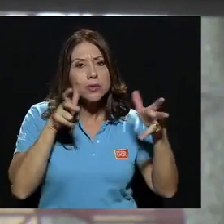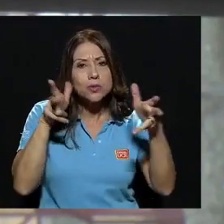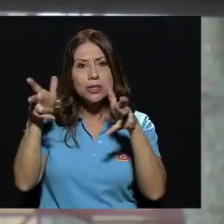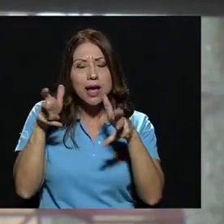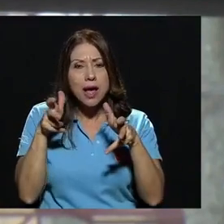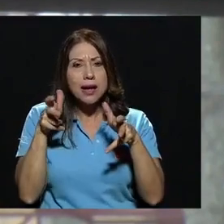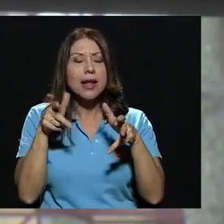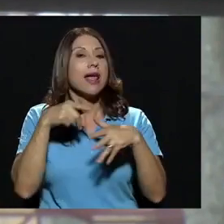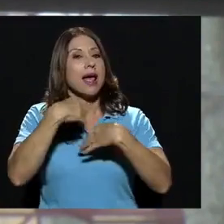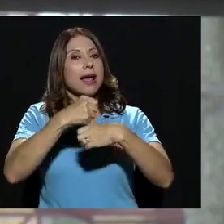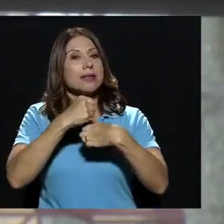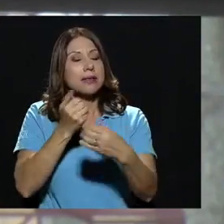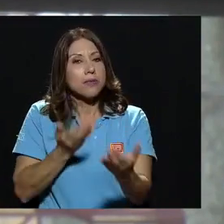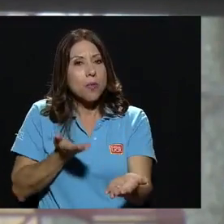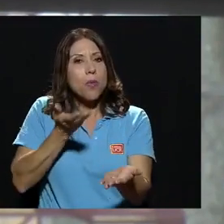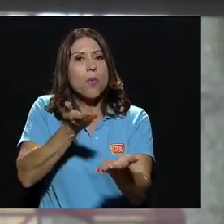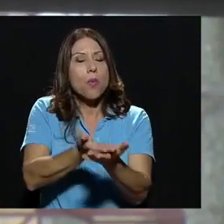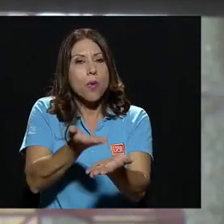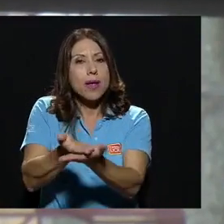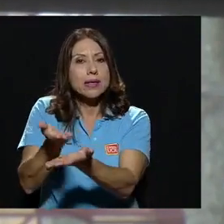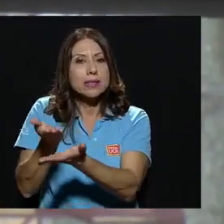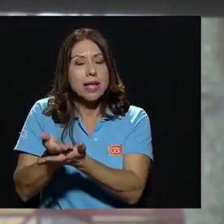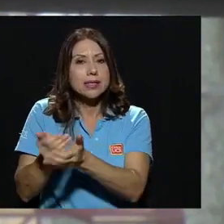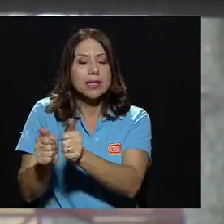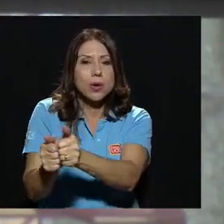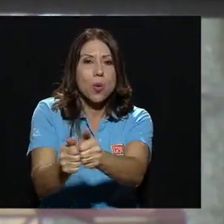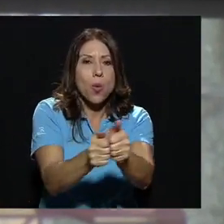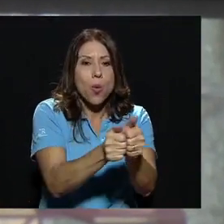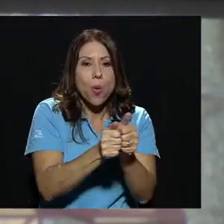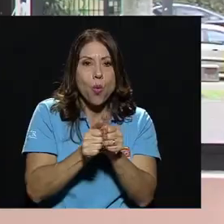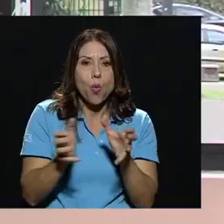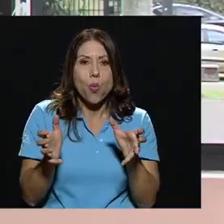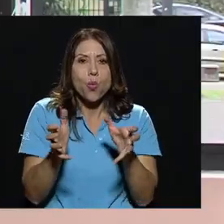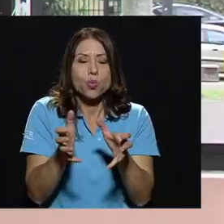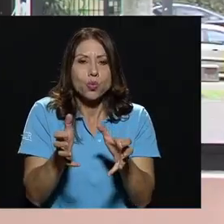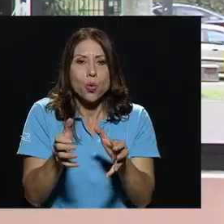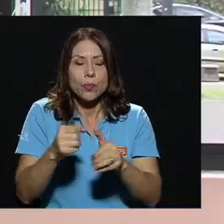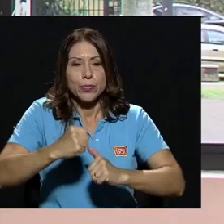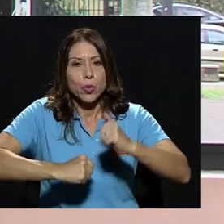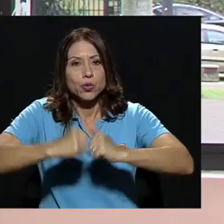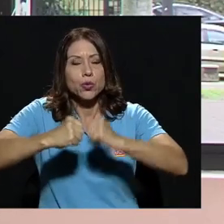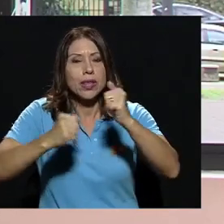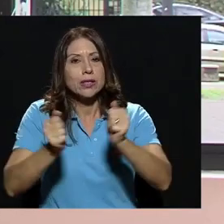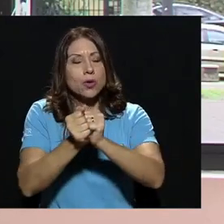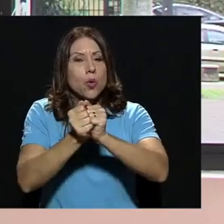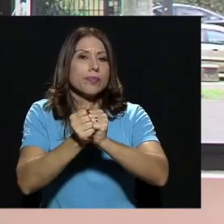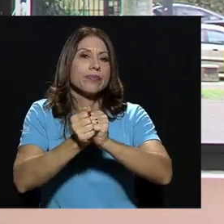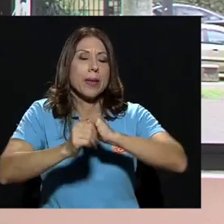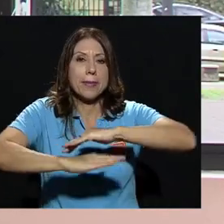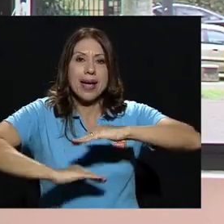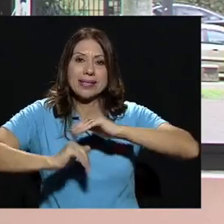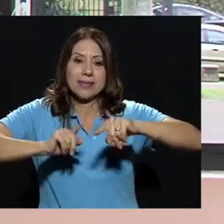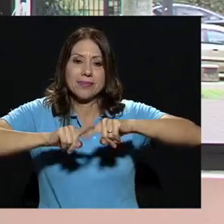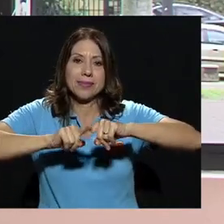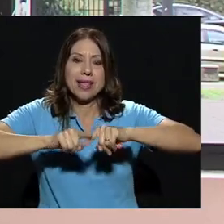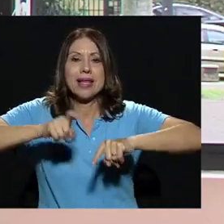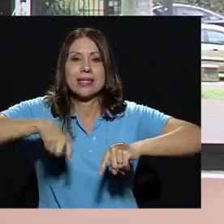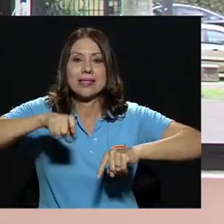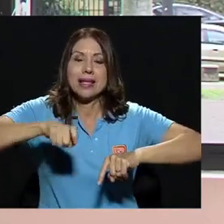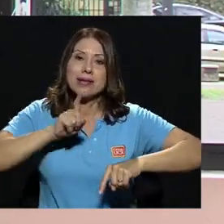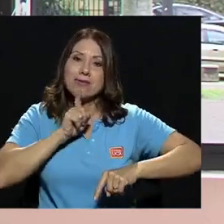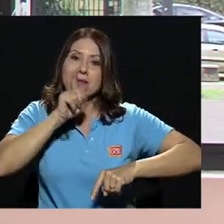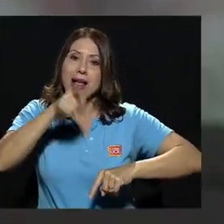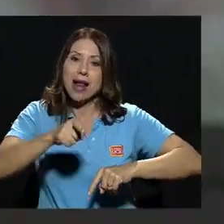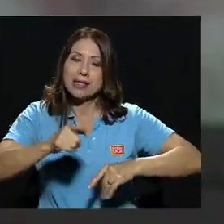manera poder hacer propuestas en conjunto, construidas con base a las necesidades reales y sentidas de